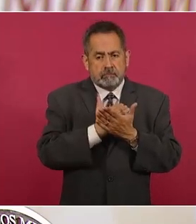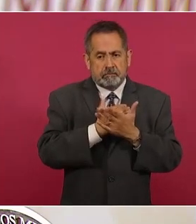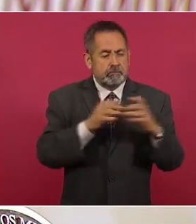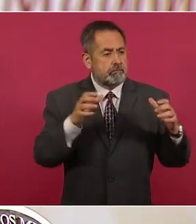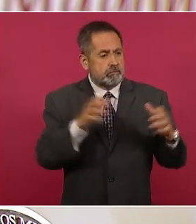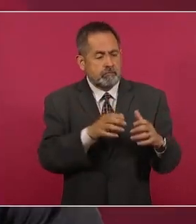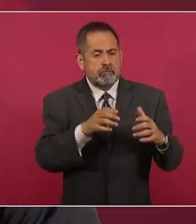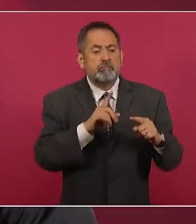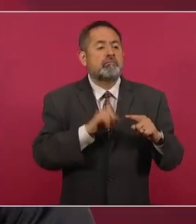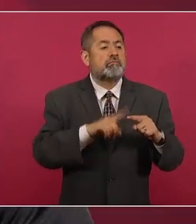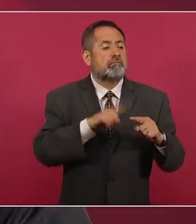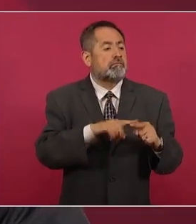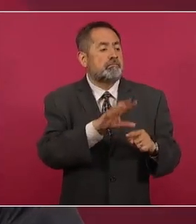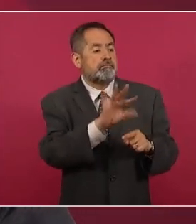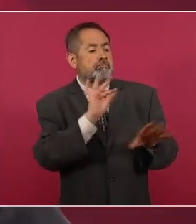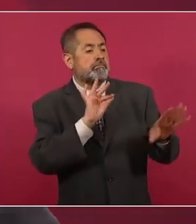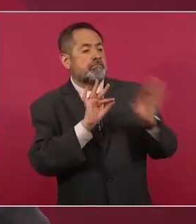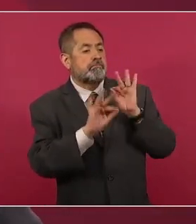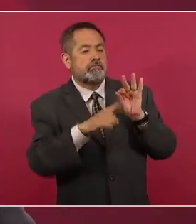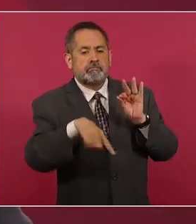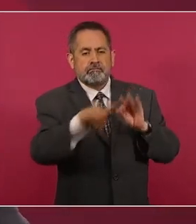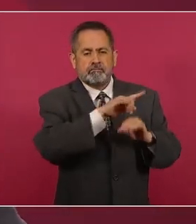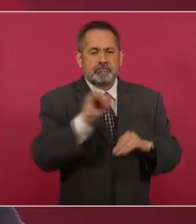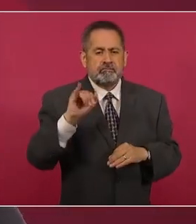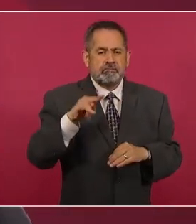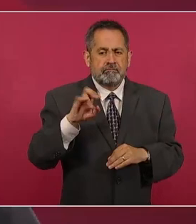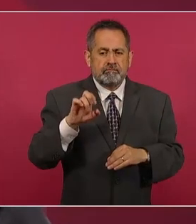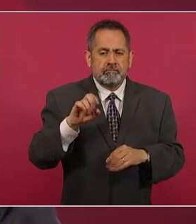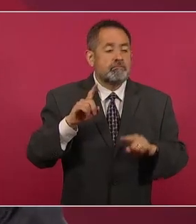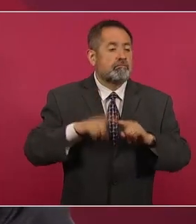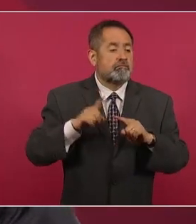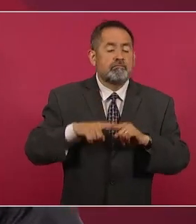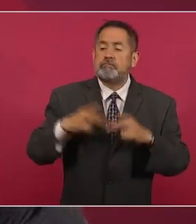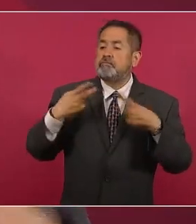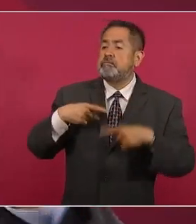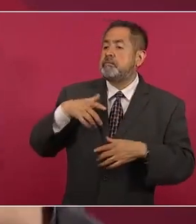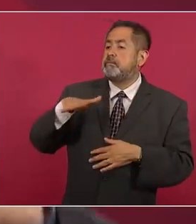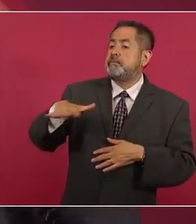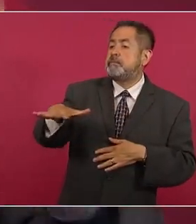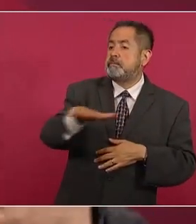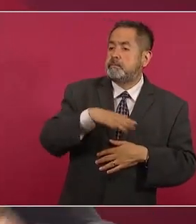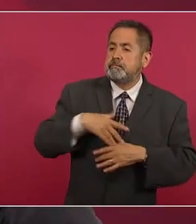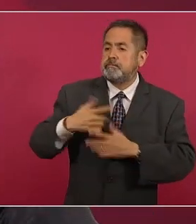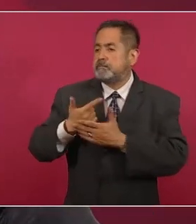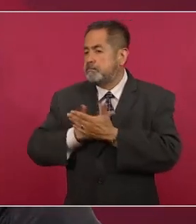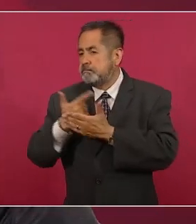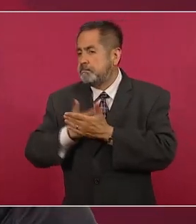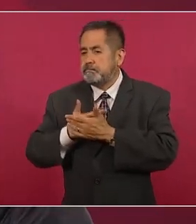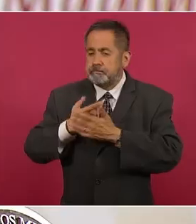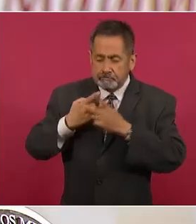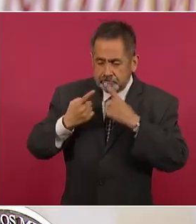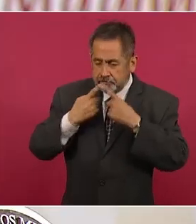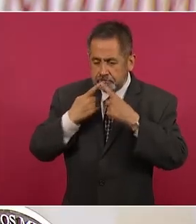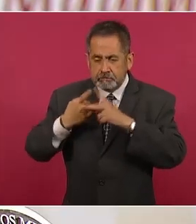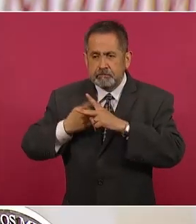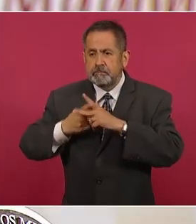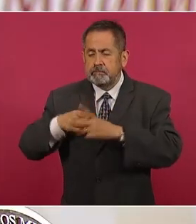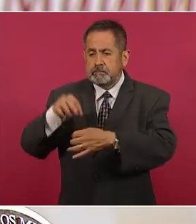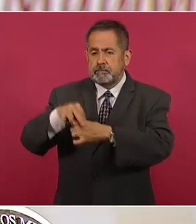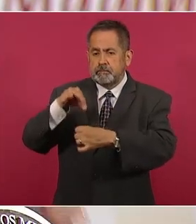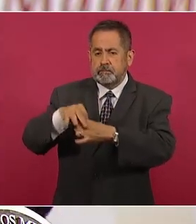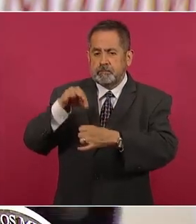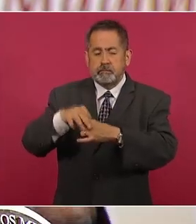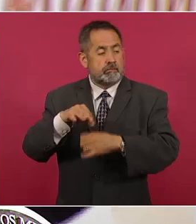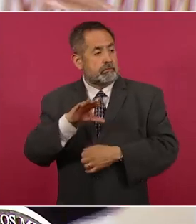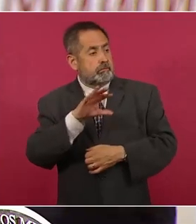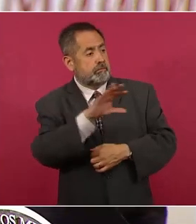sean electos de manera directa por los ciudadanos mediante un proceso en el cual los tres poderes del